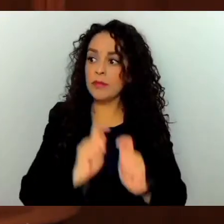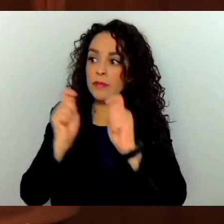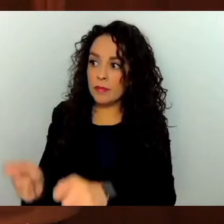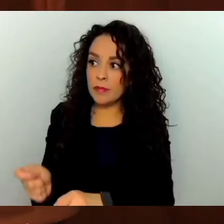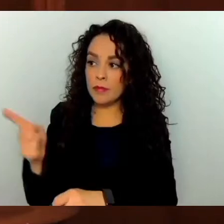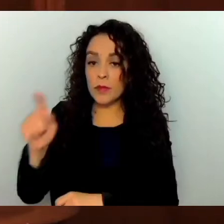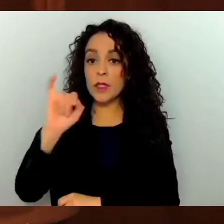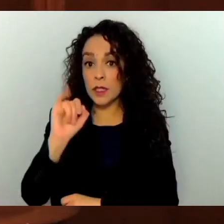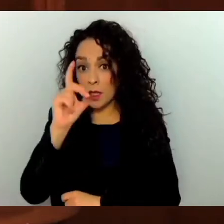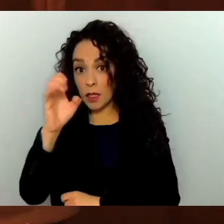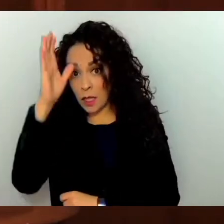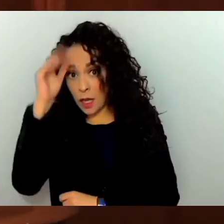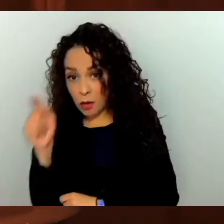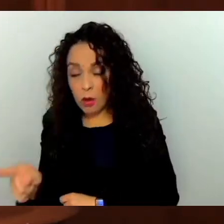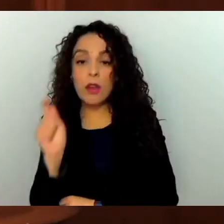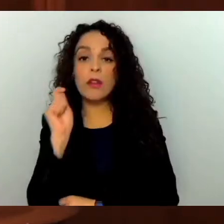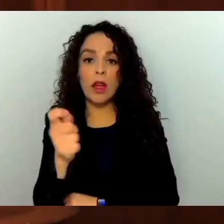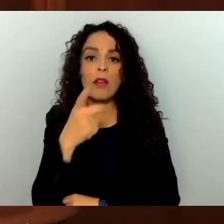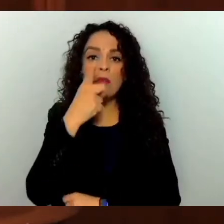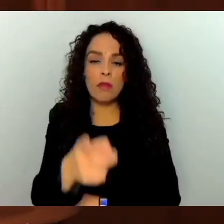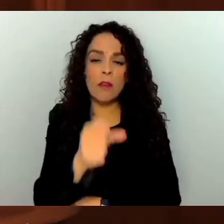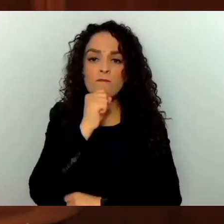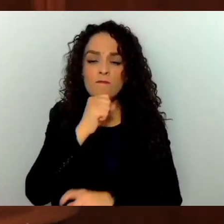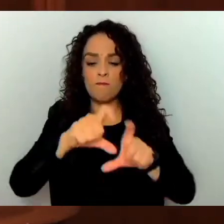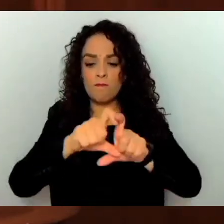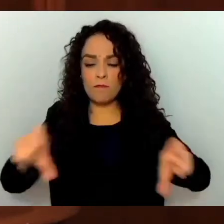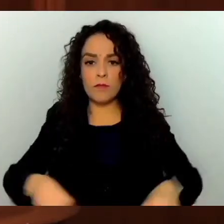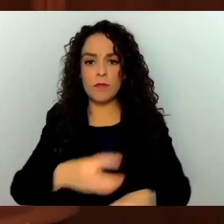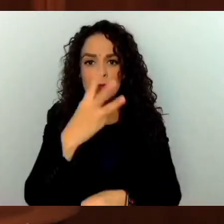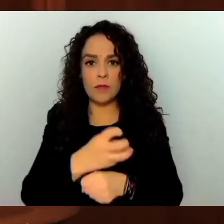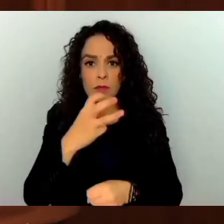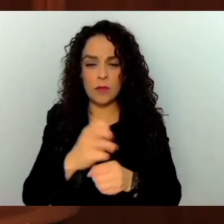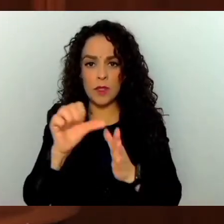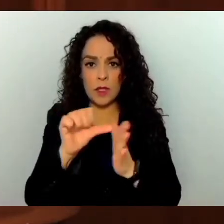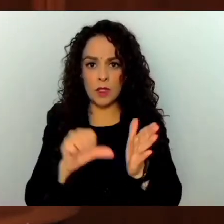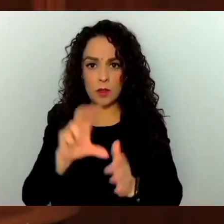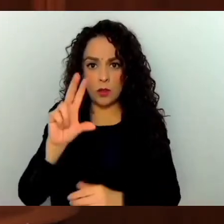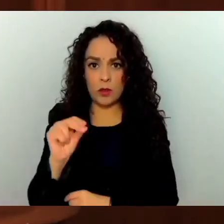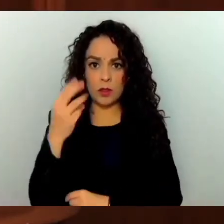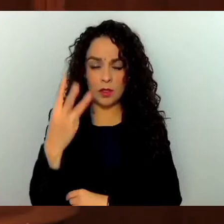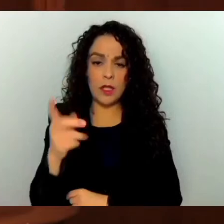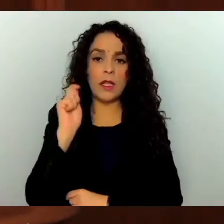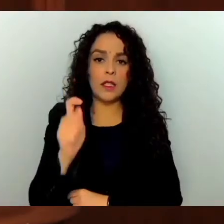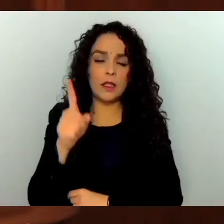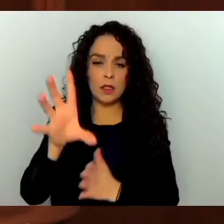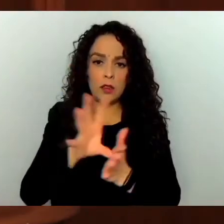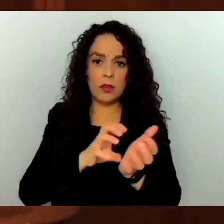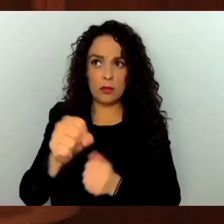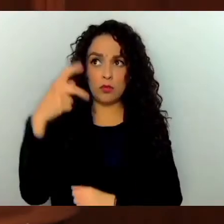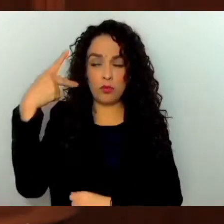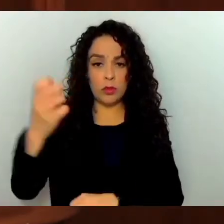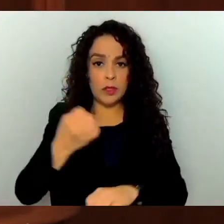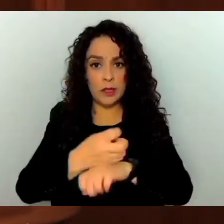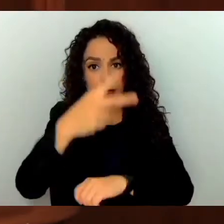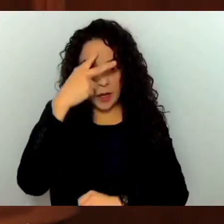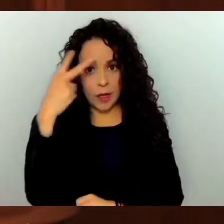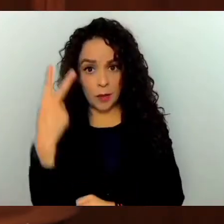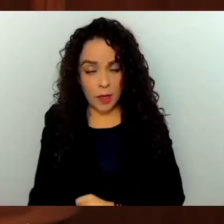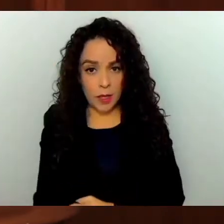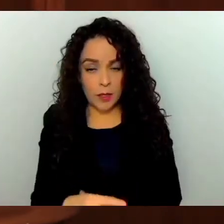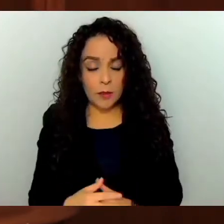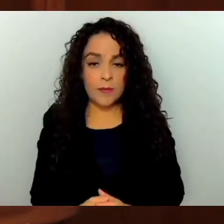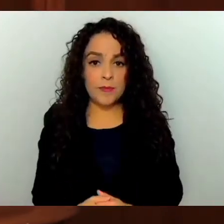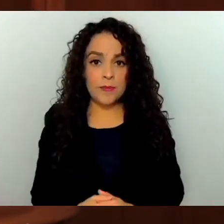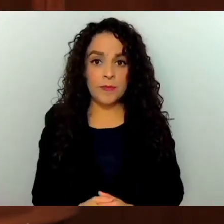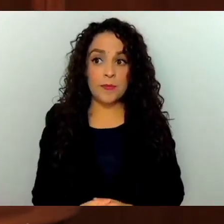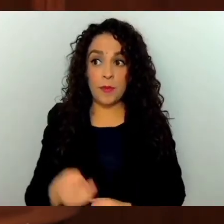con el tercer párrafo del artículo 83 Ter de la Constitución Política del Estado Libre y Soberano de México, el Ejecutivo Estatal